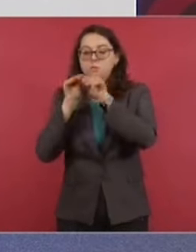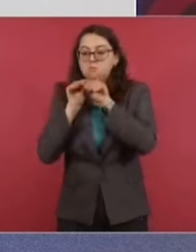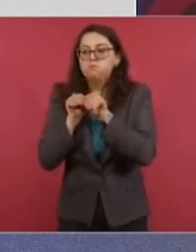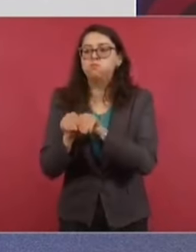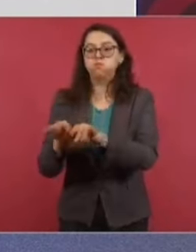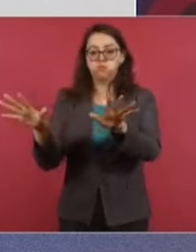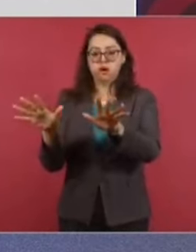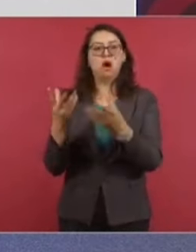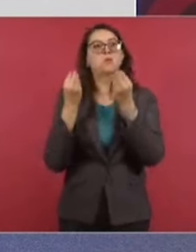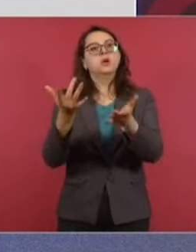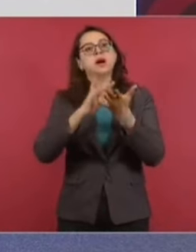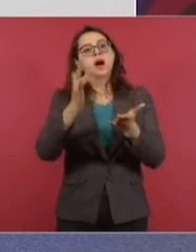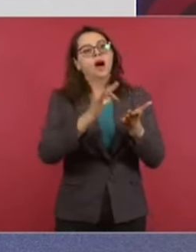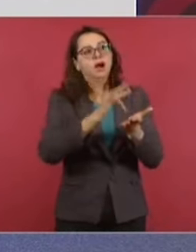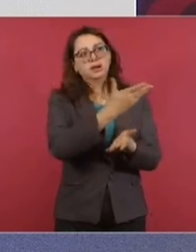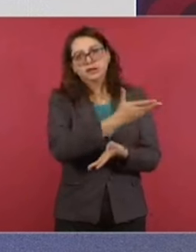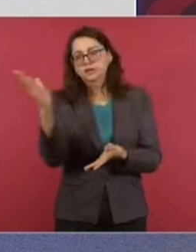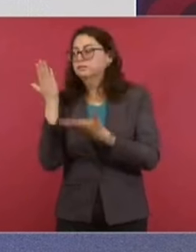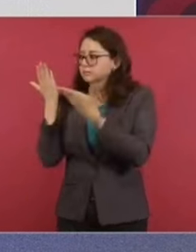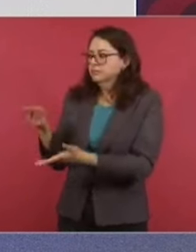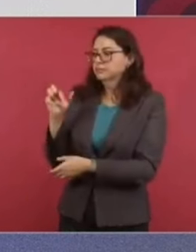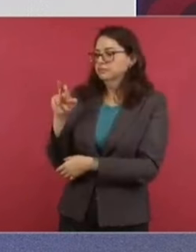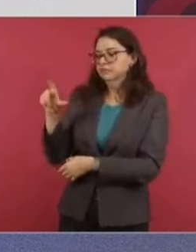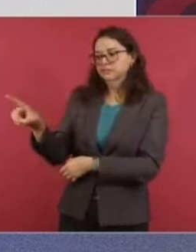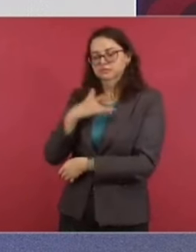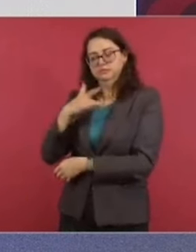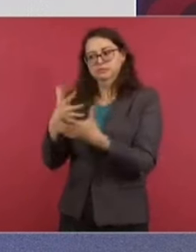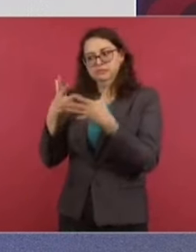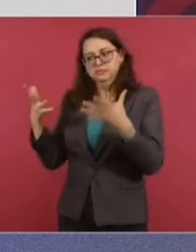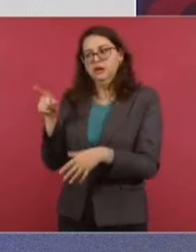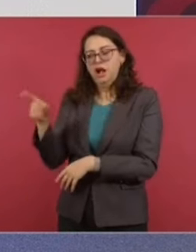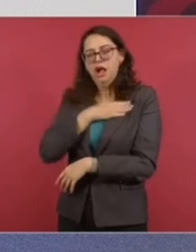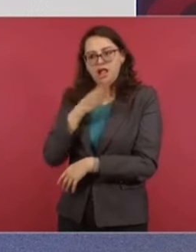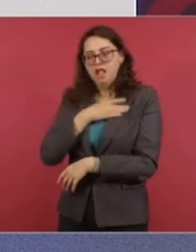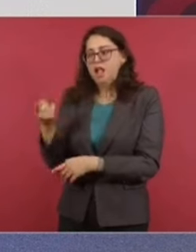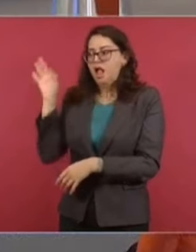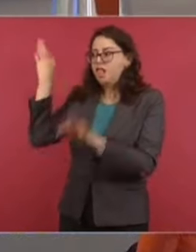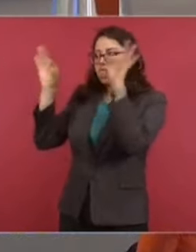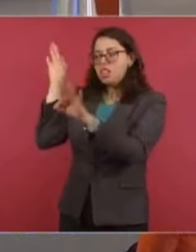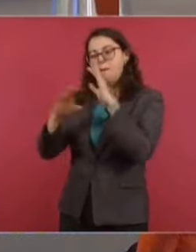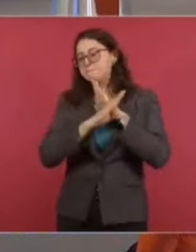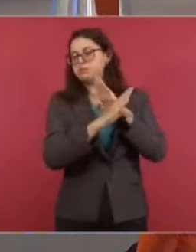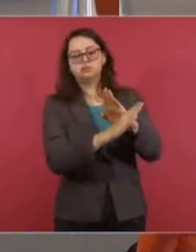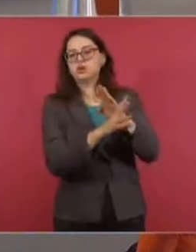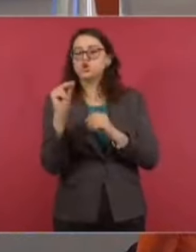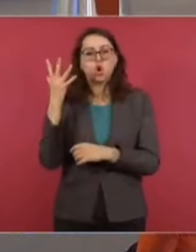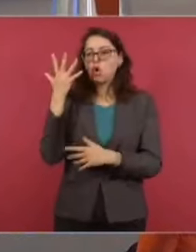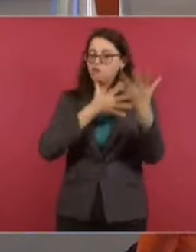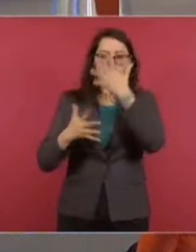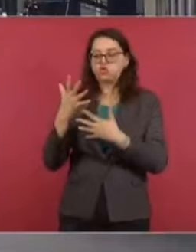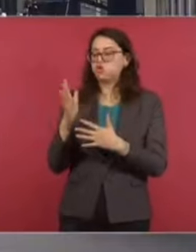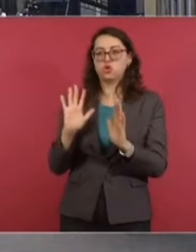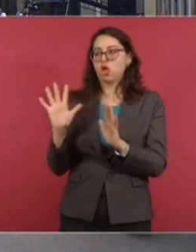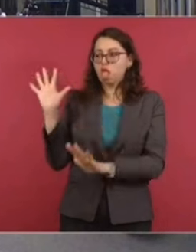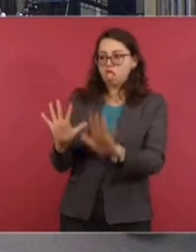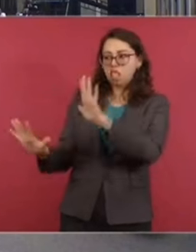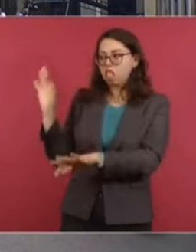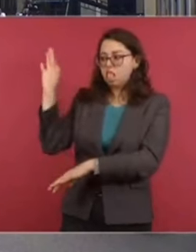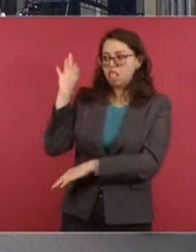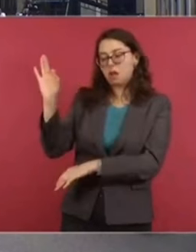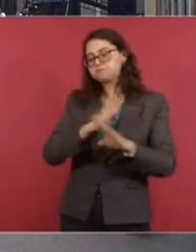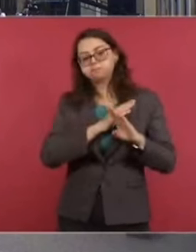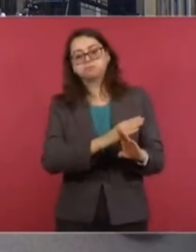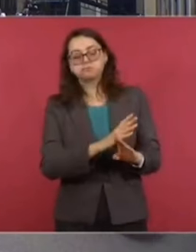En un acto en el que agradecí la generosidad de Marcelo, quien no dejó confundirse, no dejó manipularse